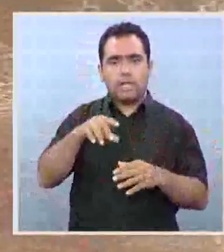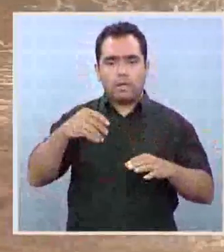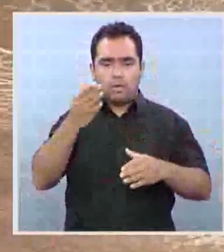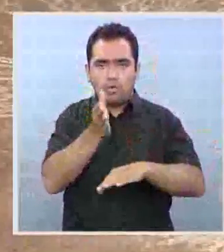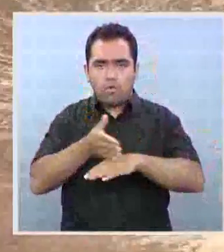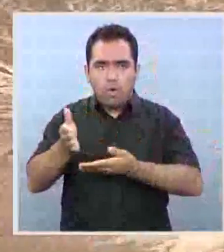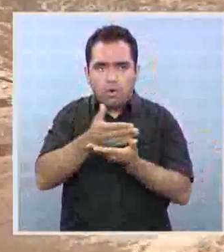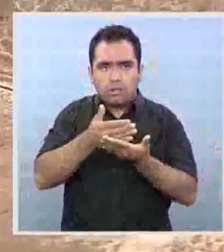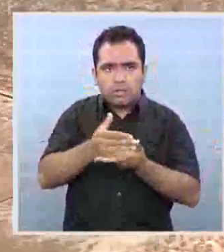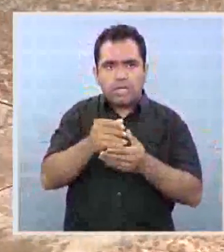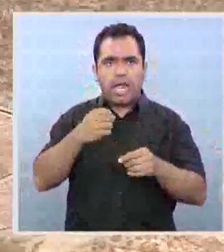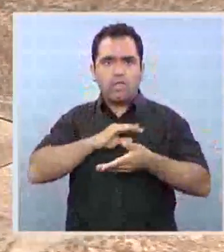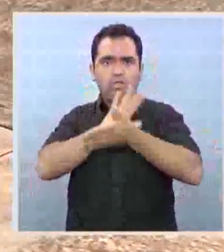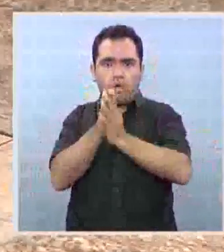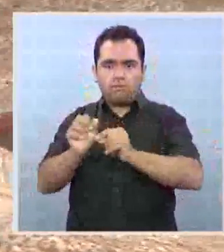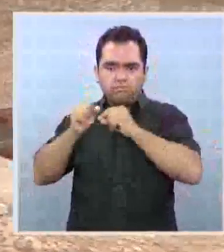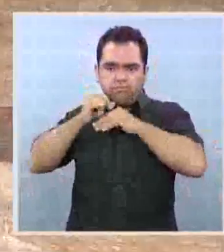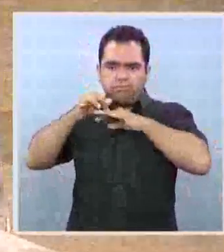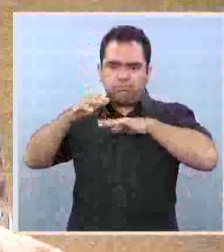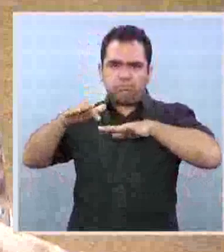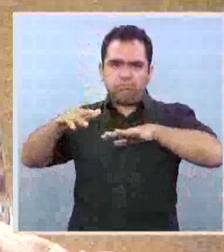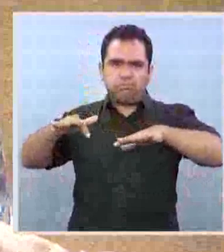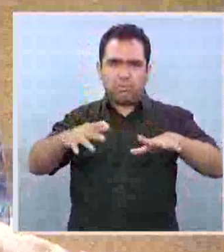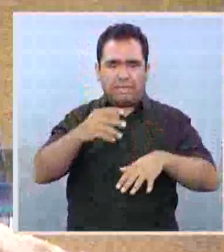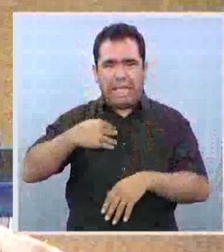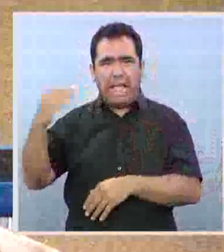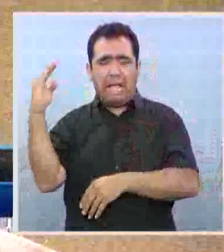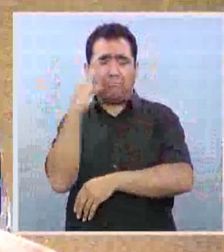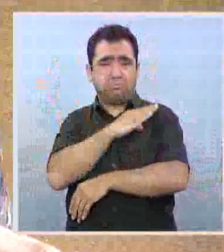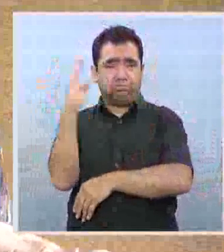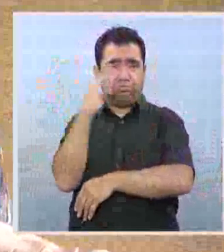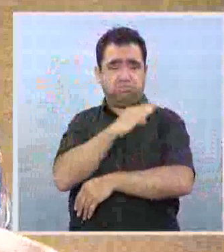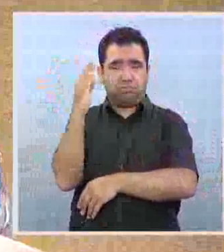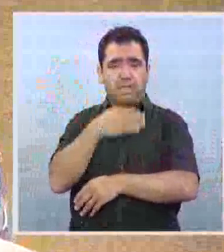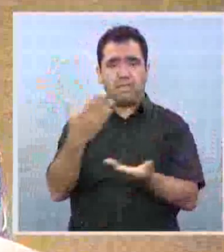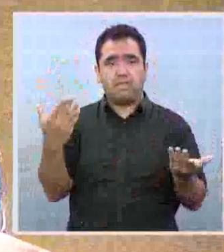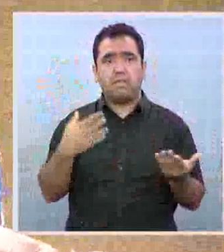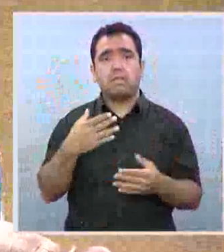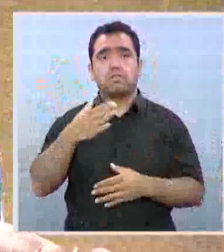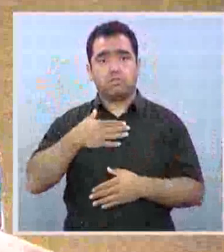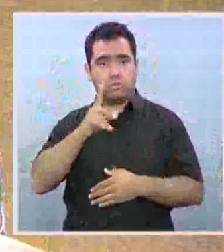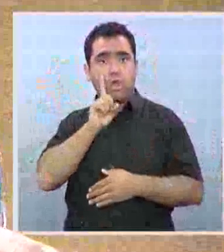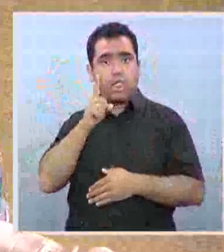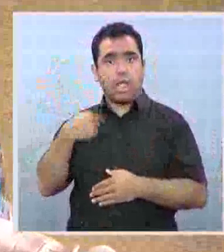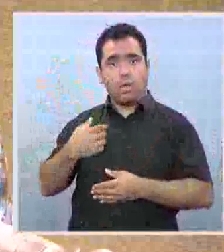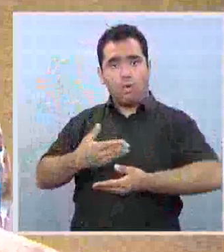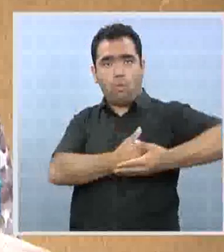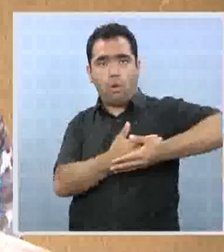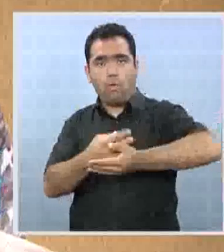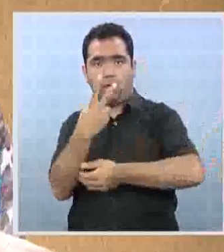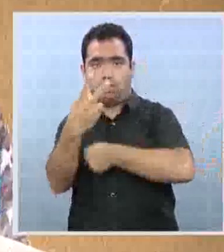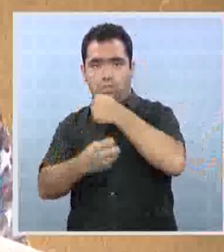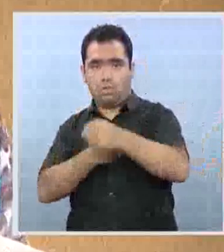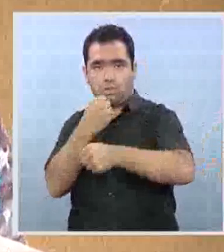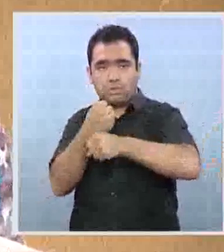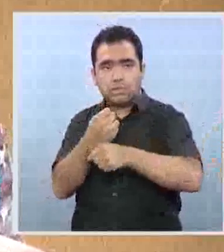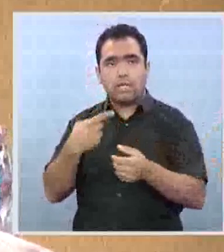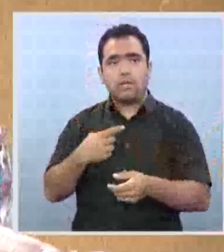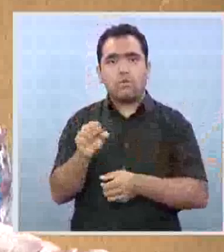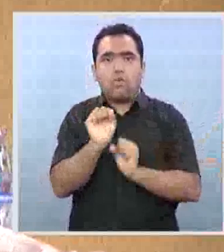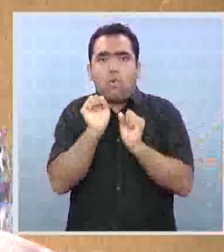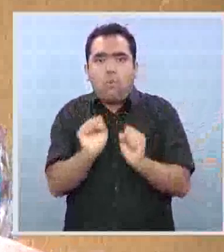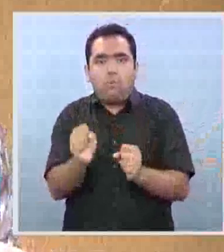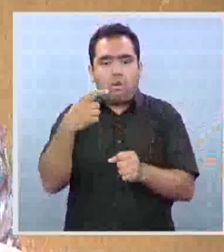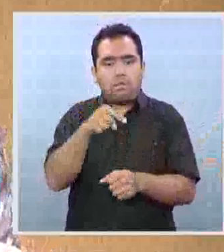la tengo literalmente inundada con aguas servidas. Mi casa está, pero, fétida. Y yo tengo una guagua de dos años,